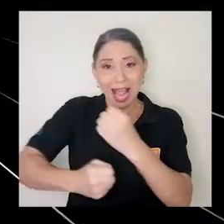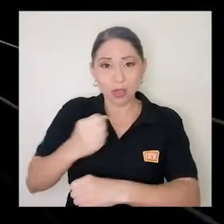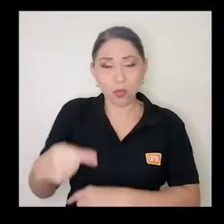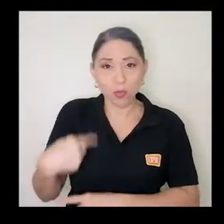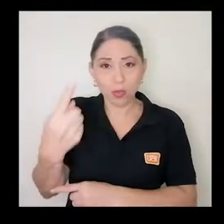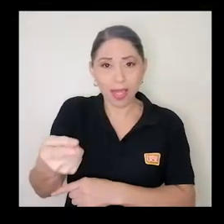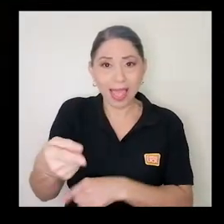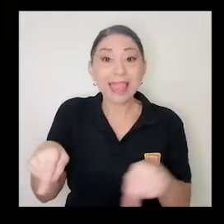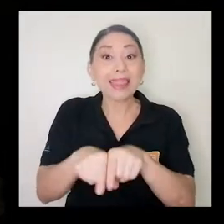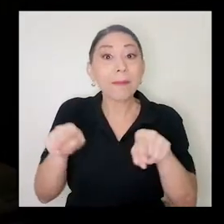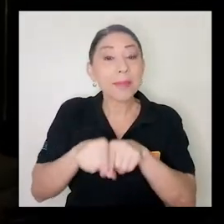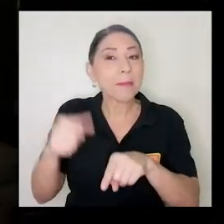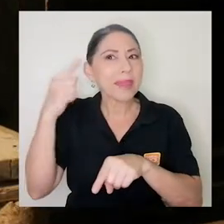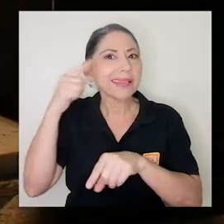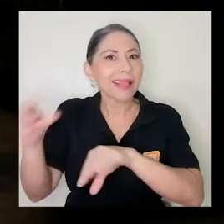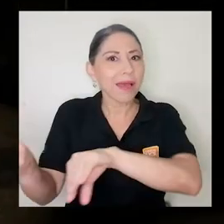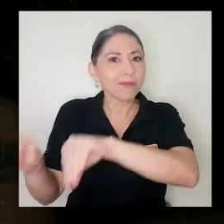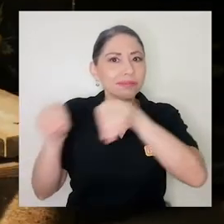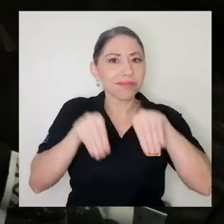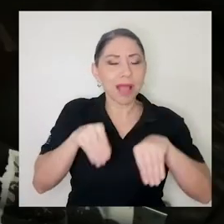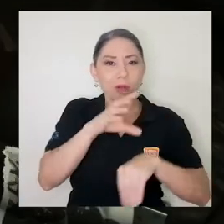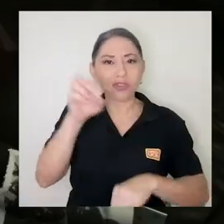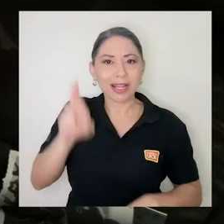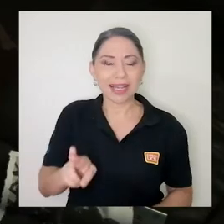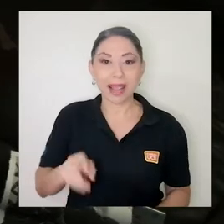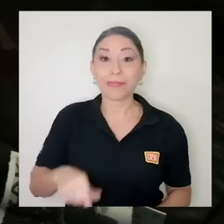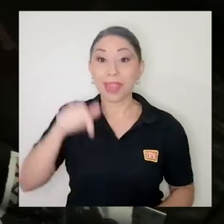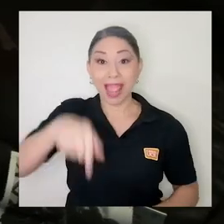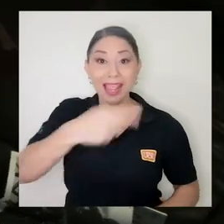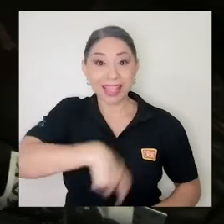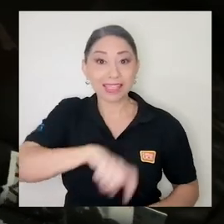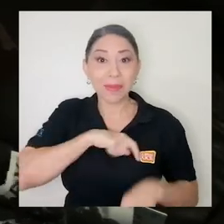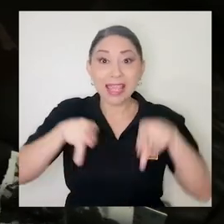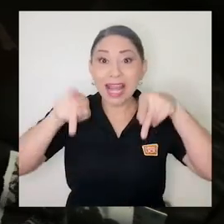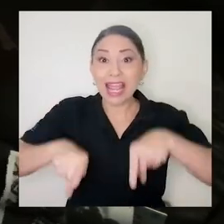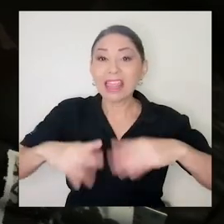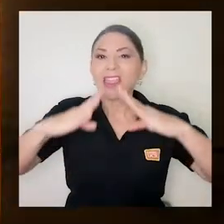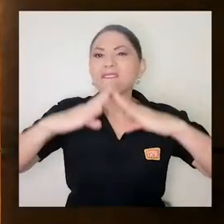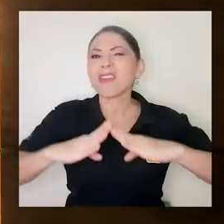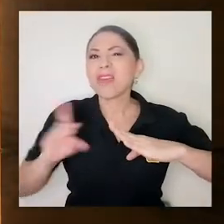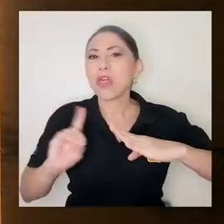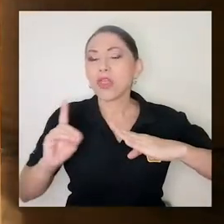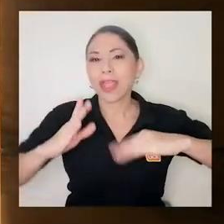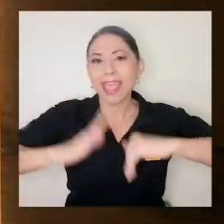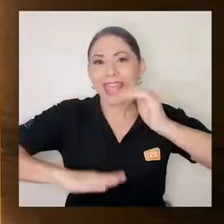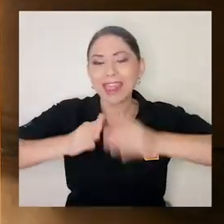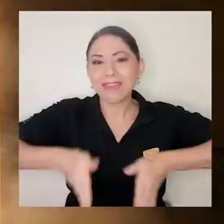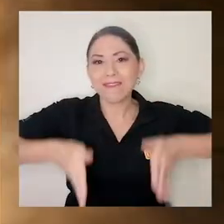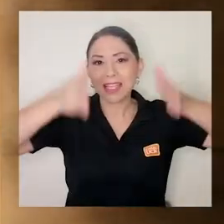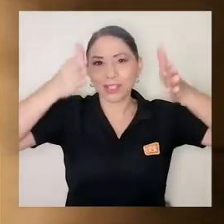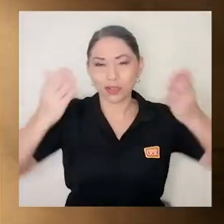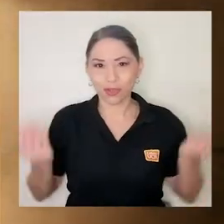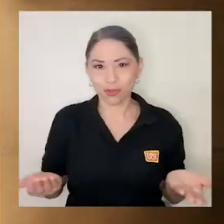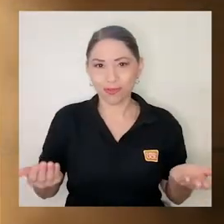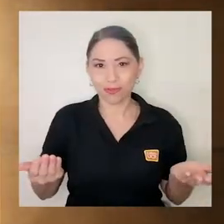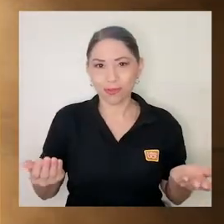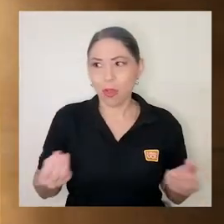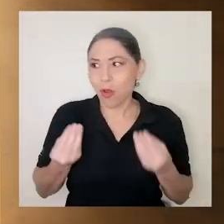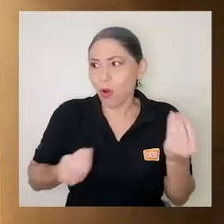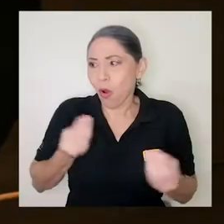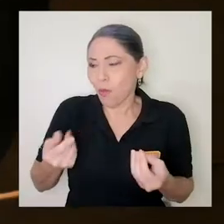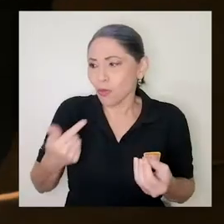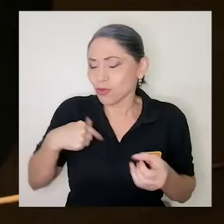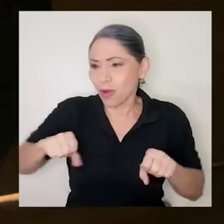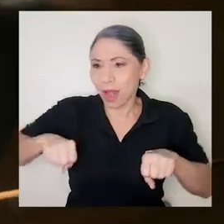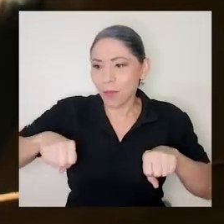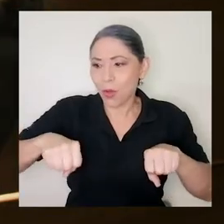Incluso piensa traerlas a Costa Rica. La gente aquí en España vive en edificios, entonces yo cómo voy a cargar la moto si no